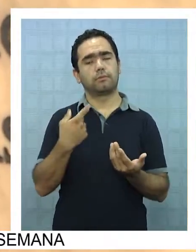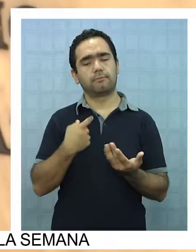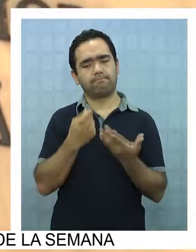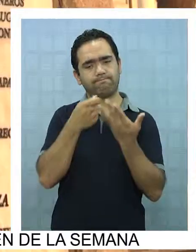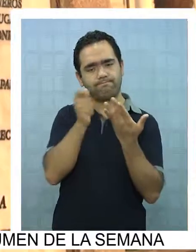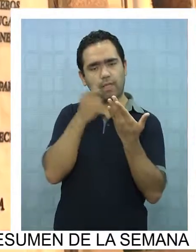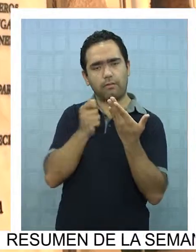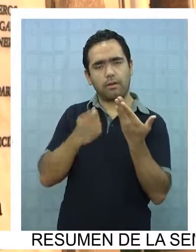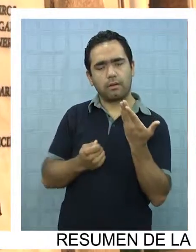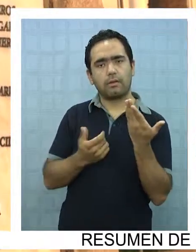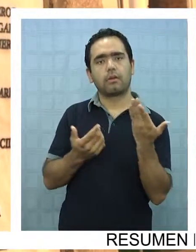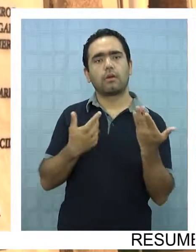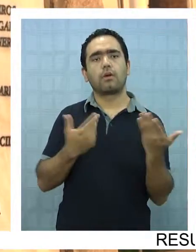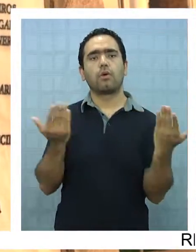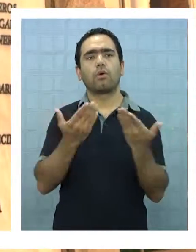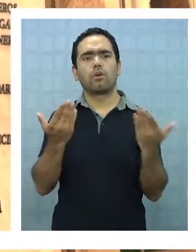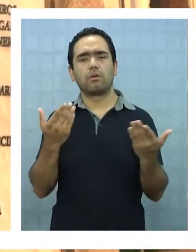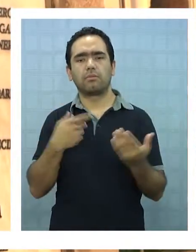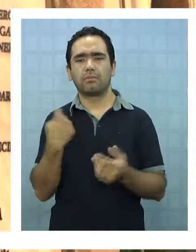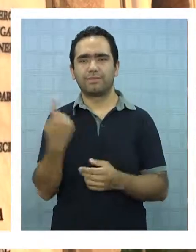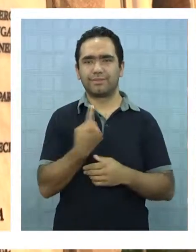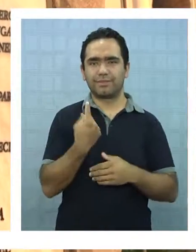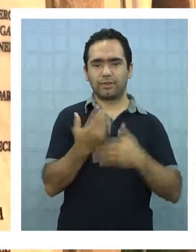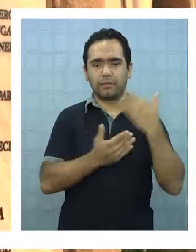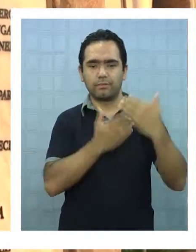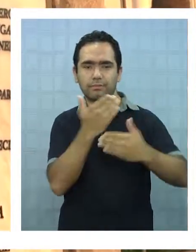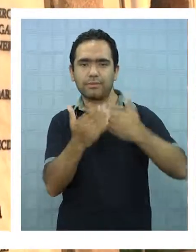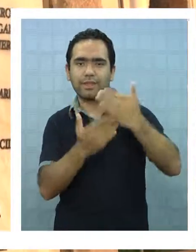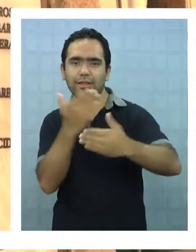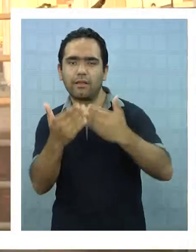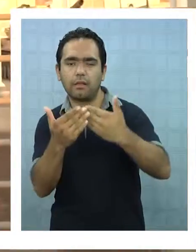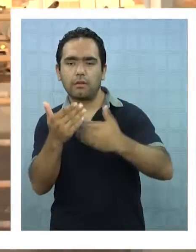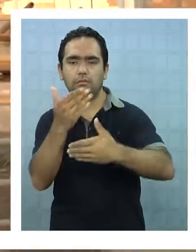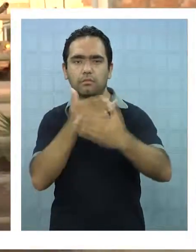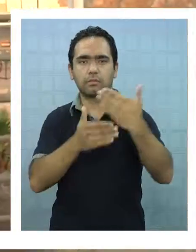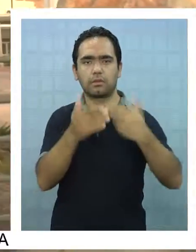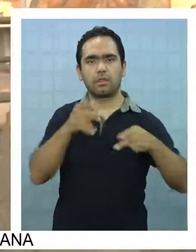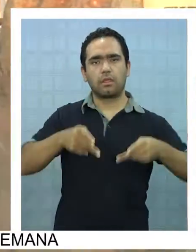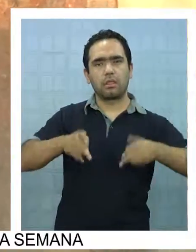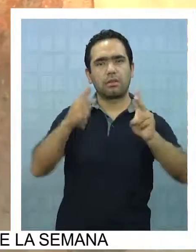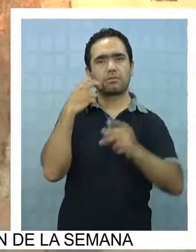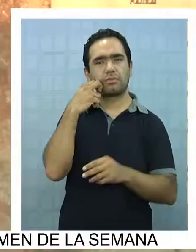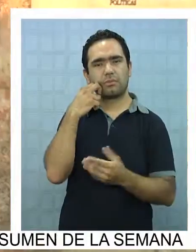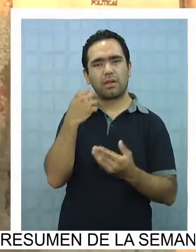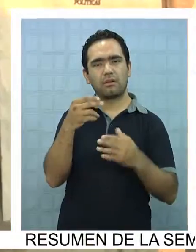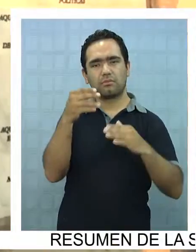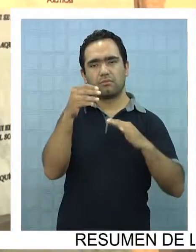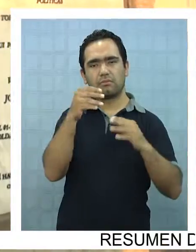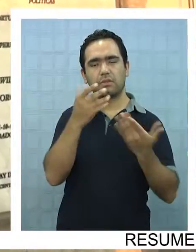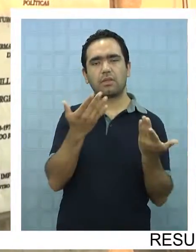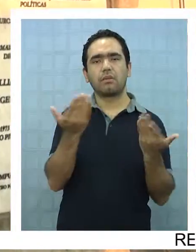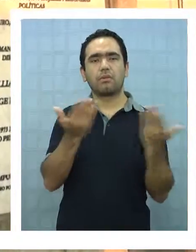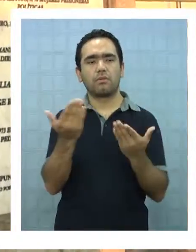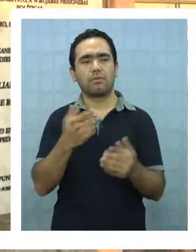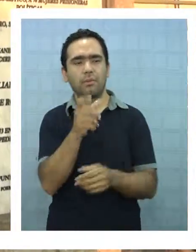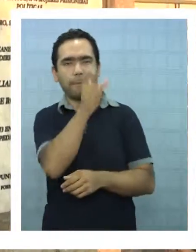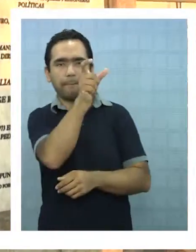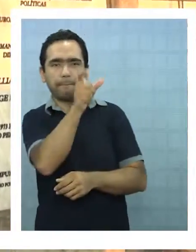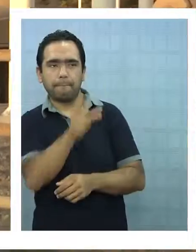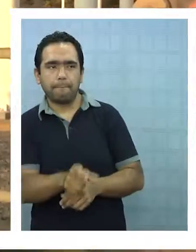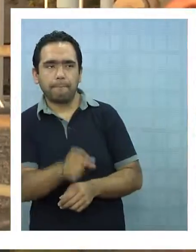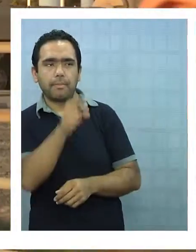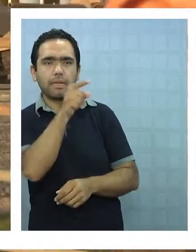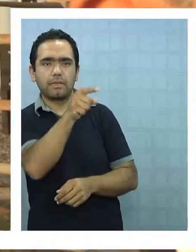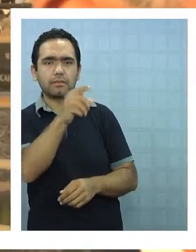momento el retroceso en lo que es derechos humanos. Podemos ver que un general asesino muere